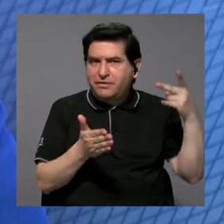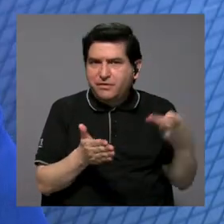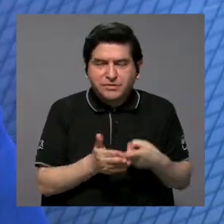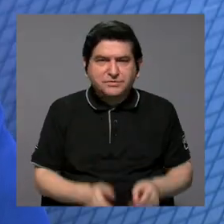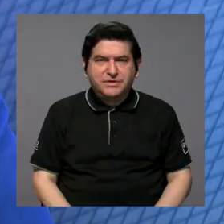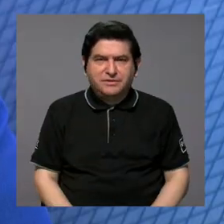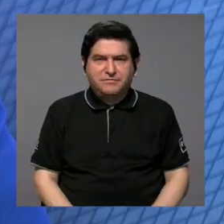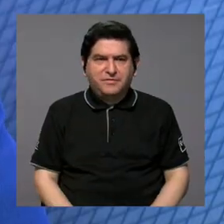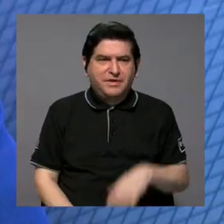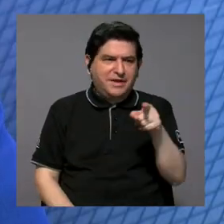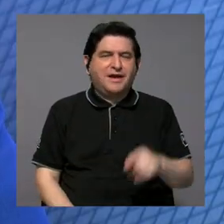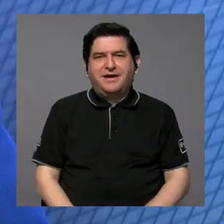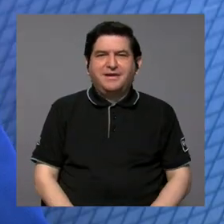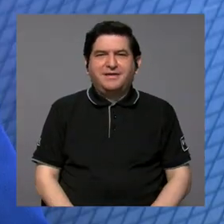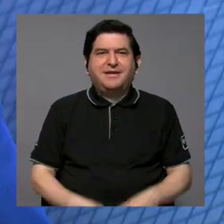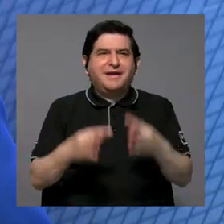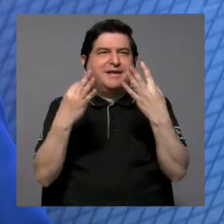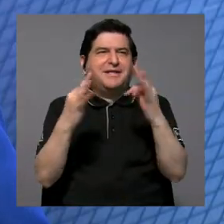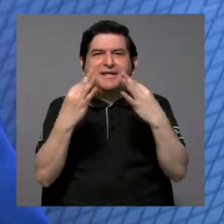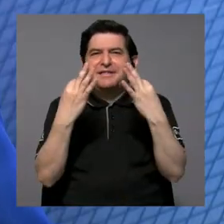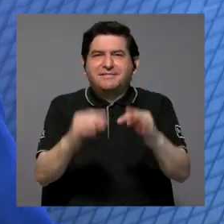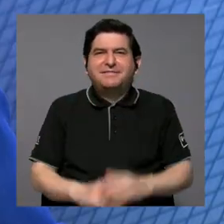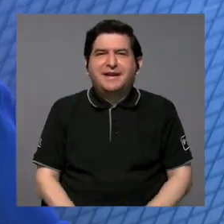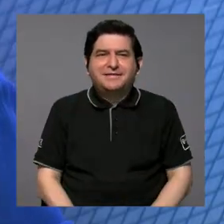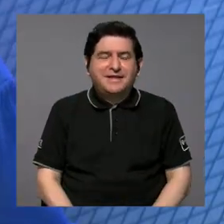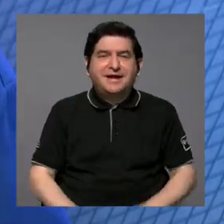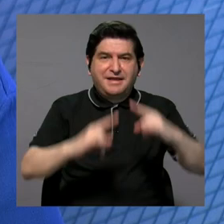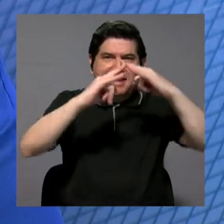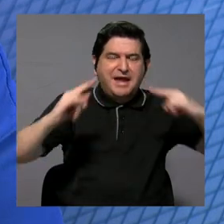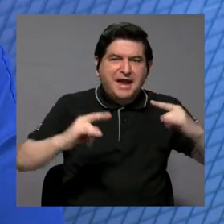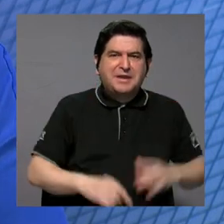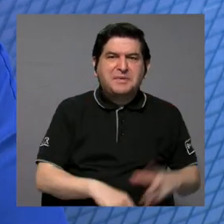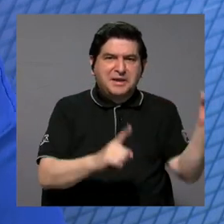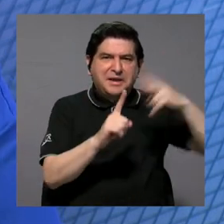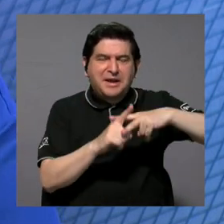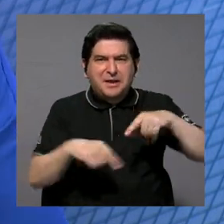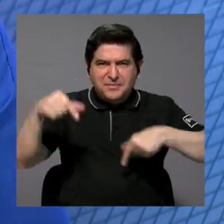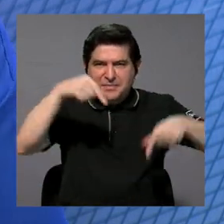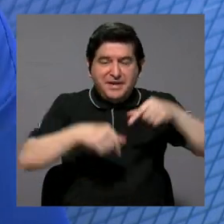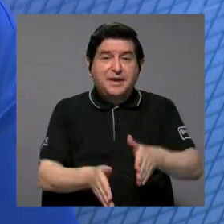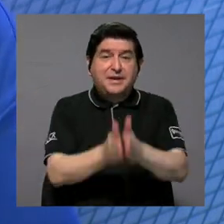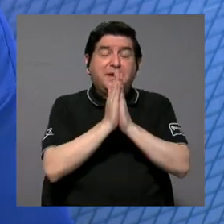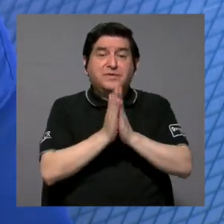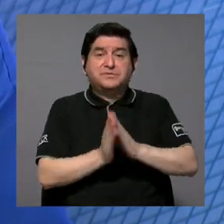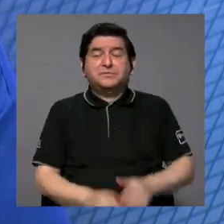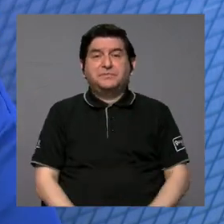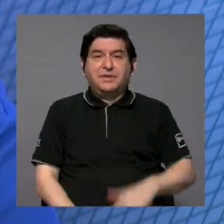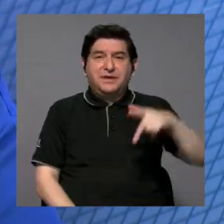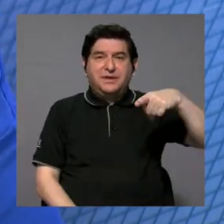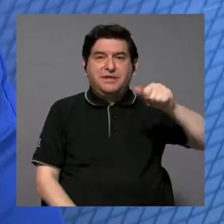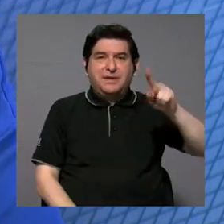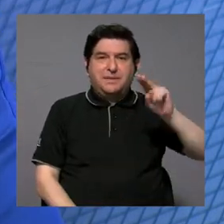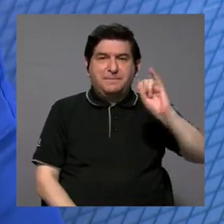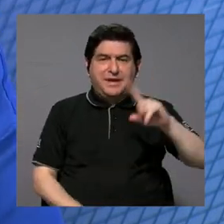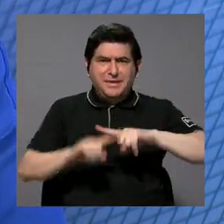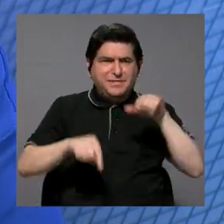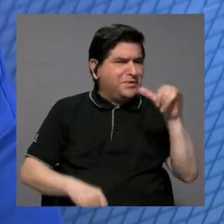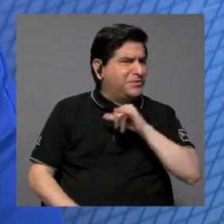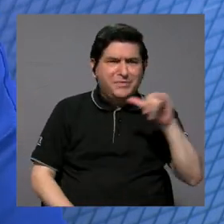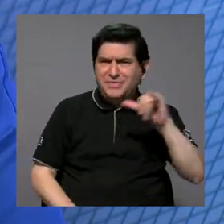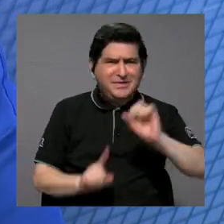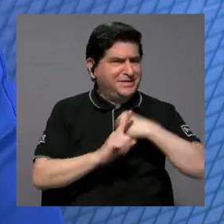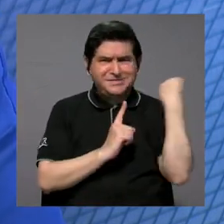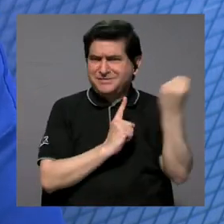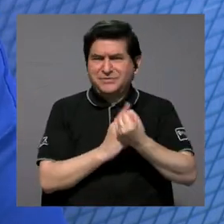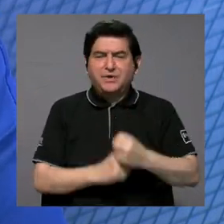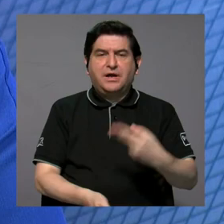porque al principio hacíamos fumigar, fumigábamos albergues y cosas, ¿verdad? Que la Cuerza Rato nos pedía, esto no es, ¿verdad? Ir a fumigar eso. Entonces, el